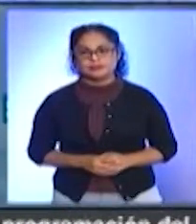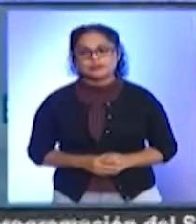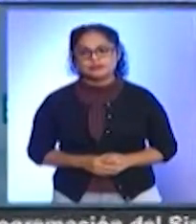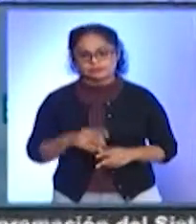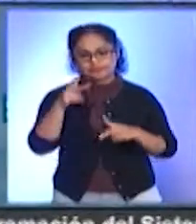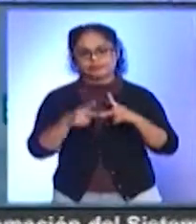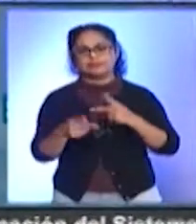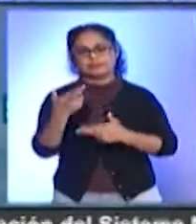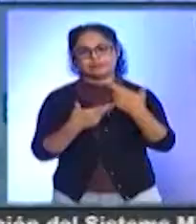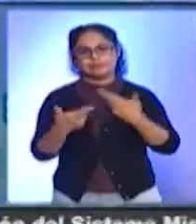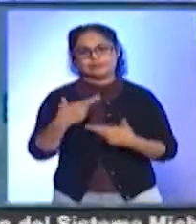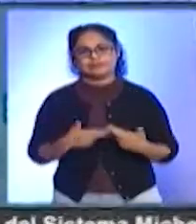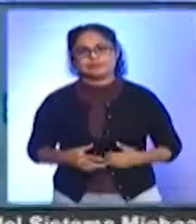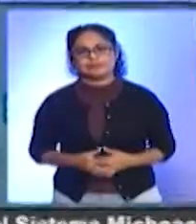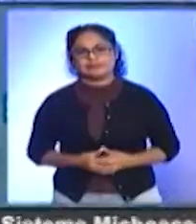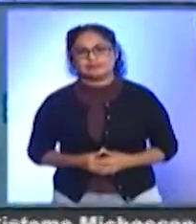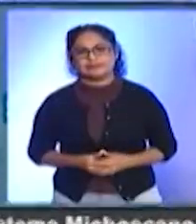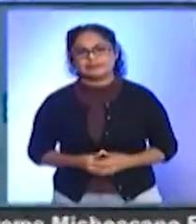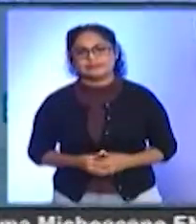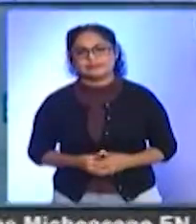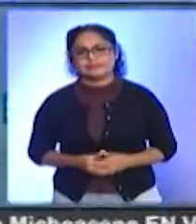Hacemos una pausa, regresamos con más.